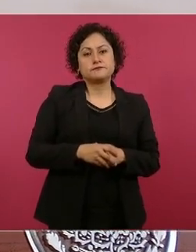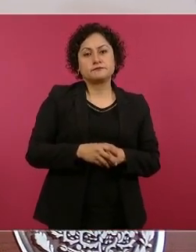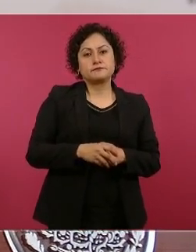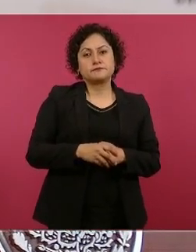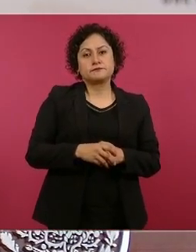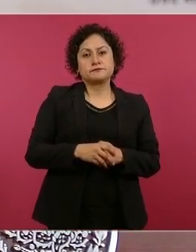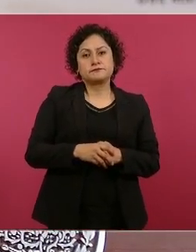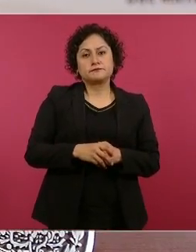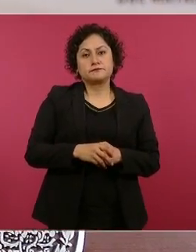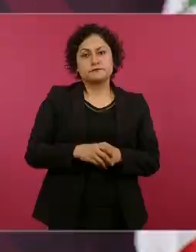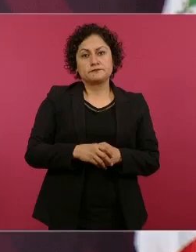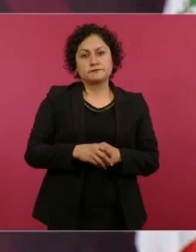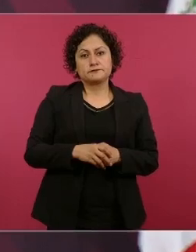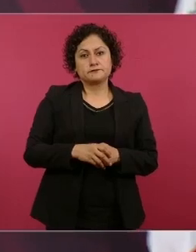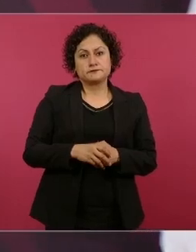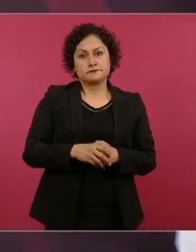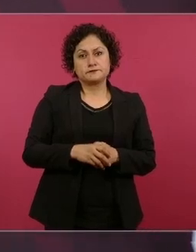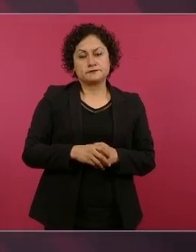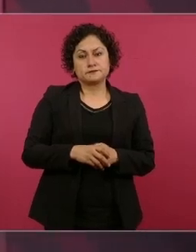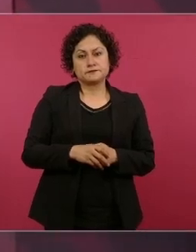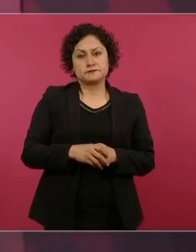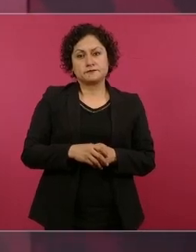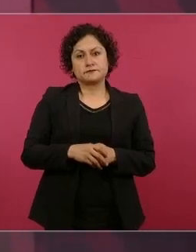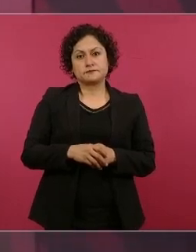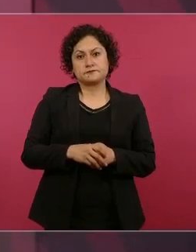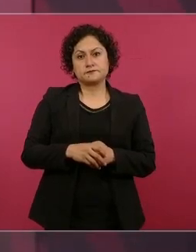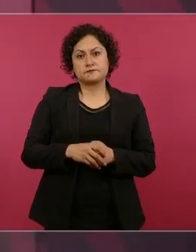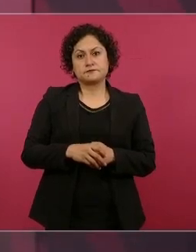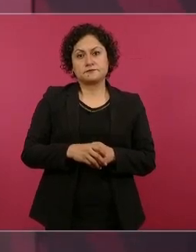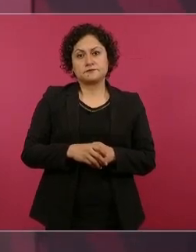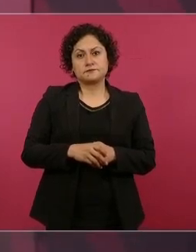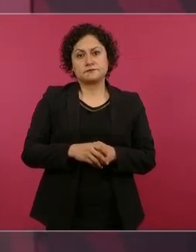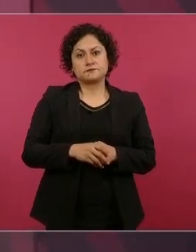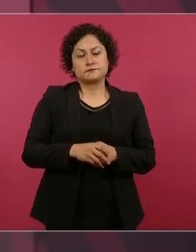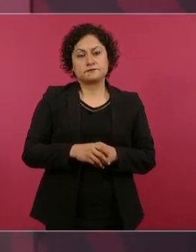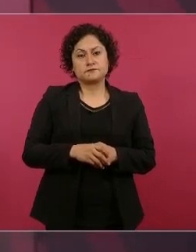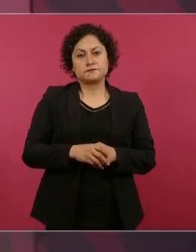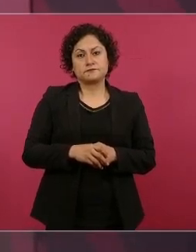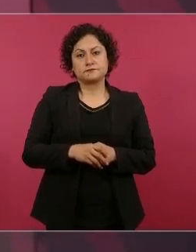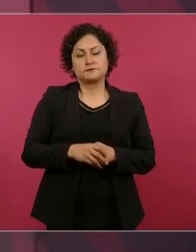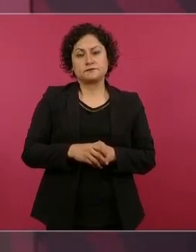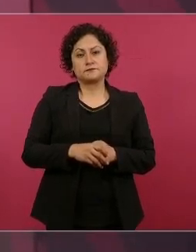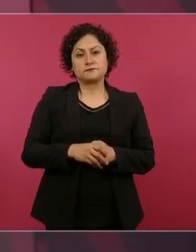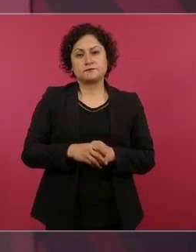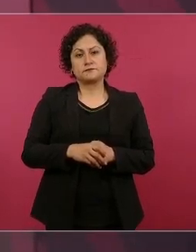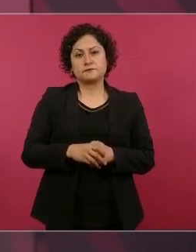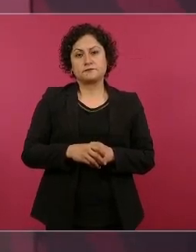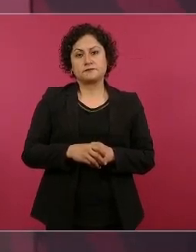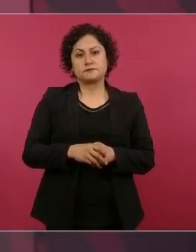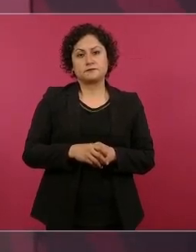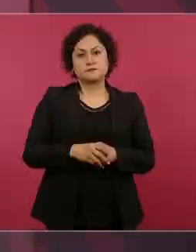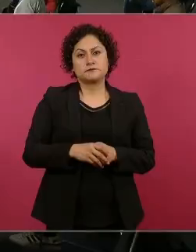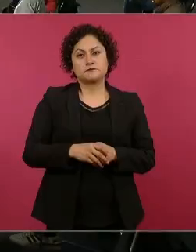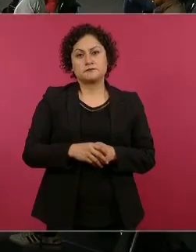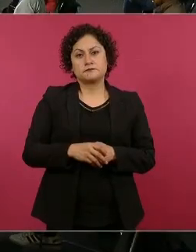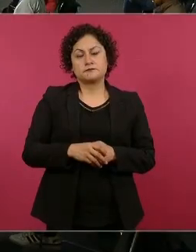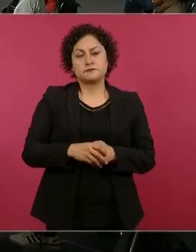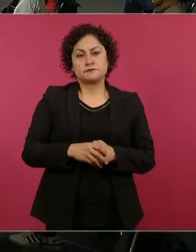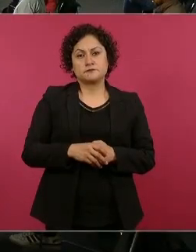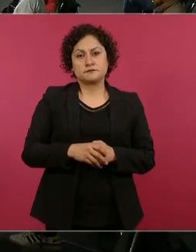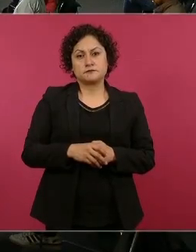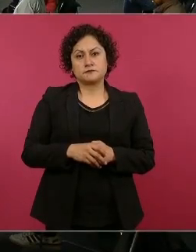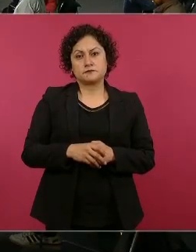aparece en los documentos